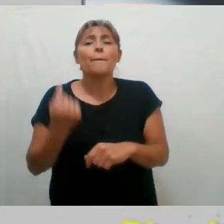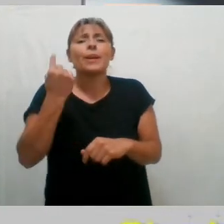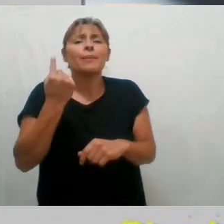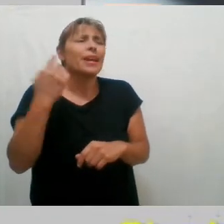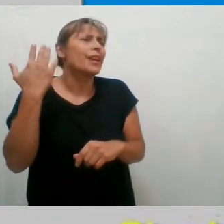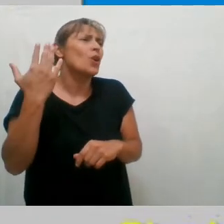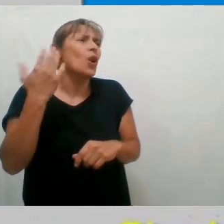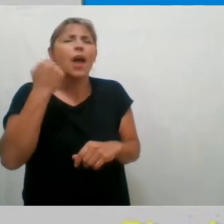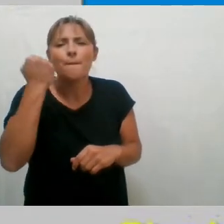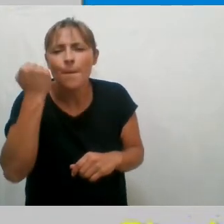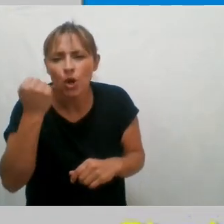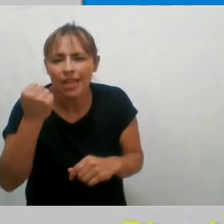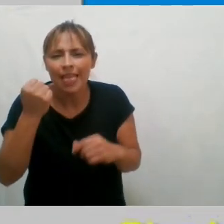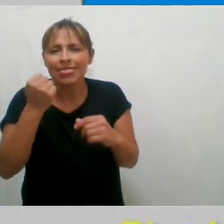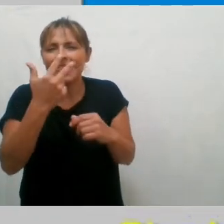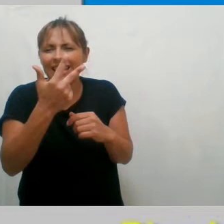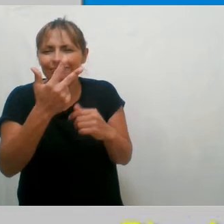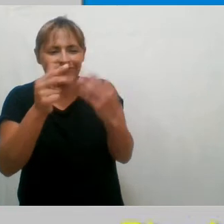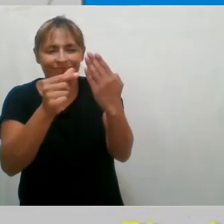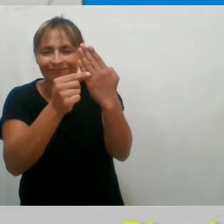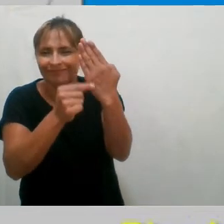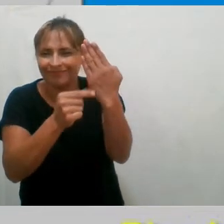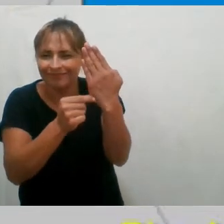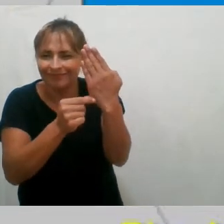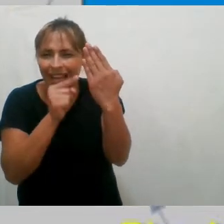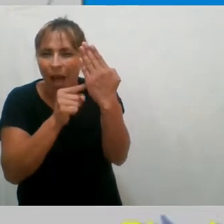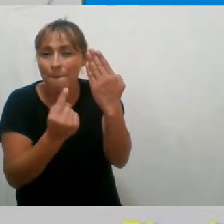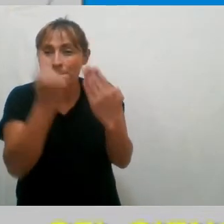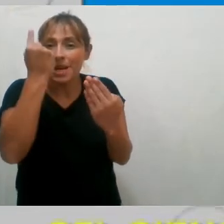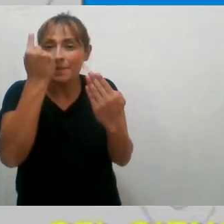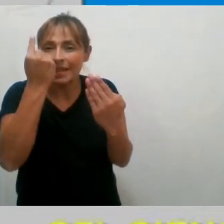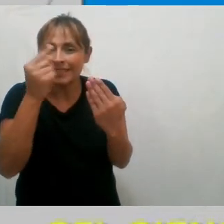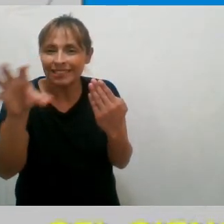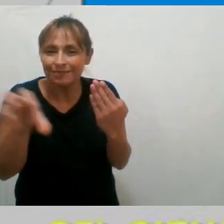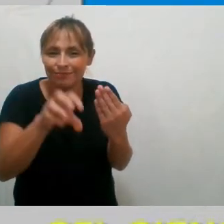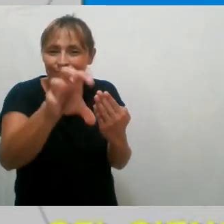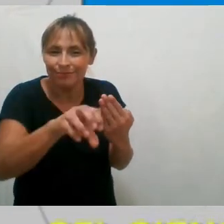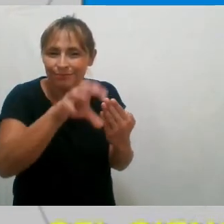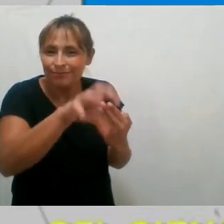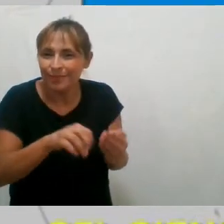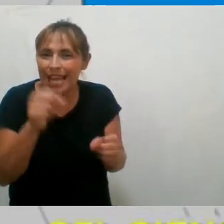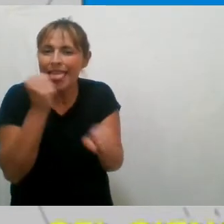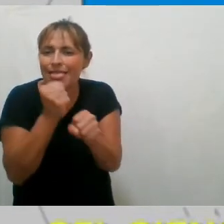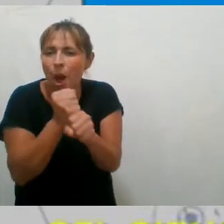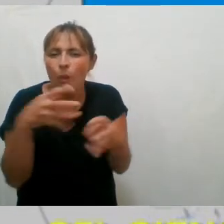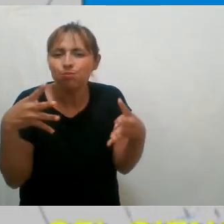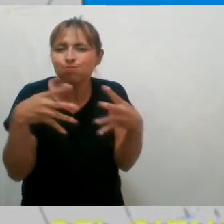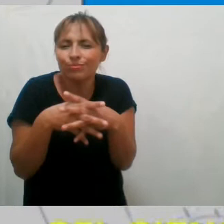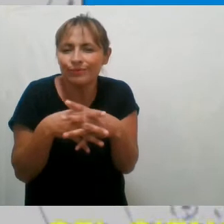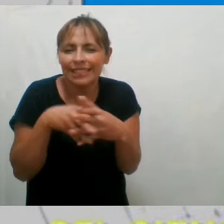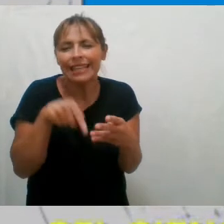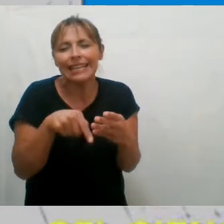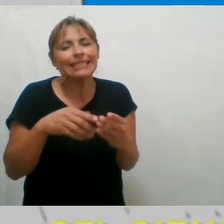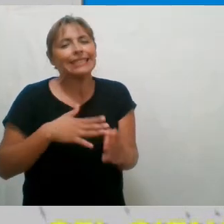que destaco, como vos decías, es que de las tres guías, esta es la primera que armamos entre las tres áreas de Ecopade, CPI, Ciencia, Tecnología y Planificación, así que eso